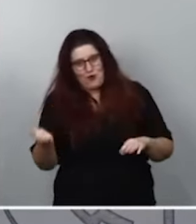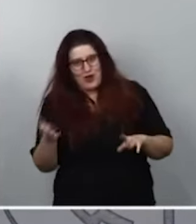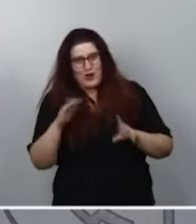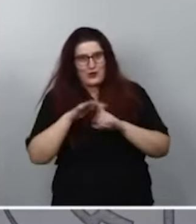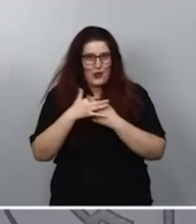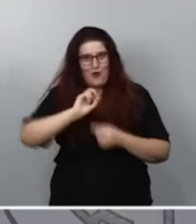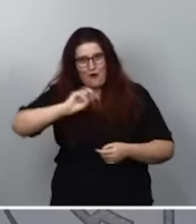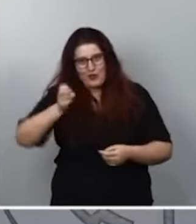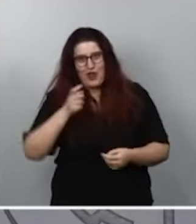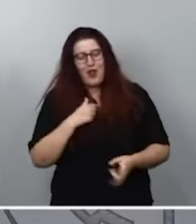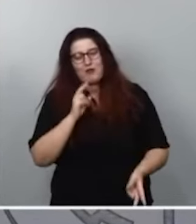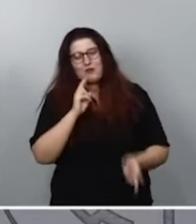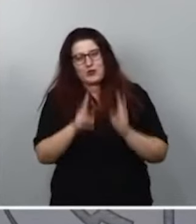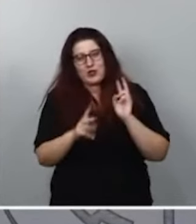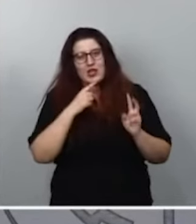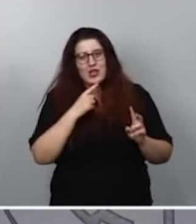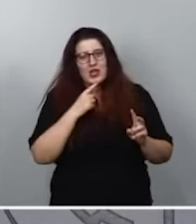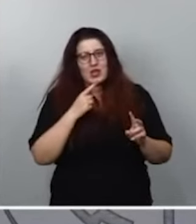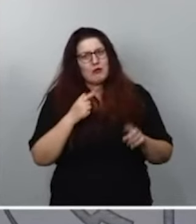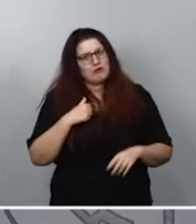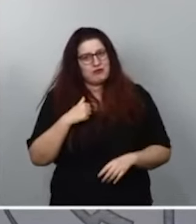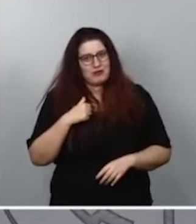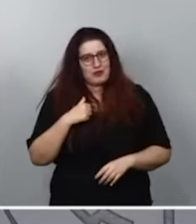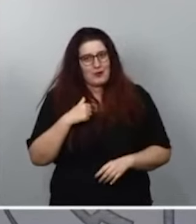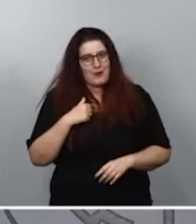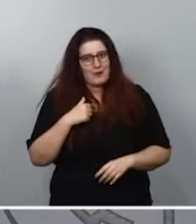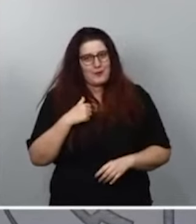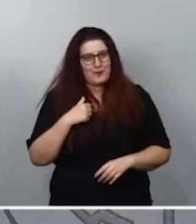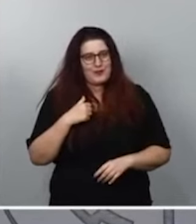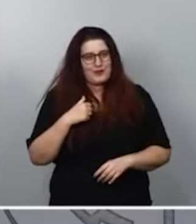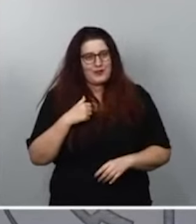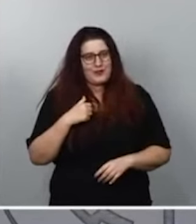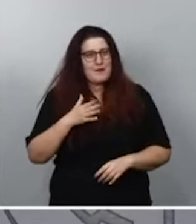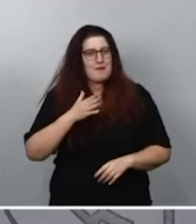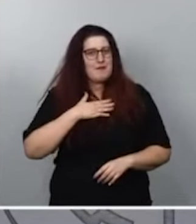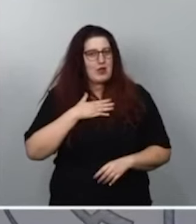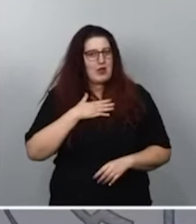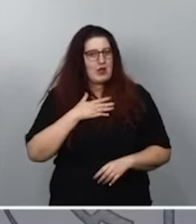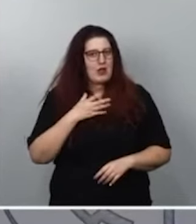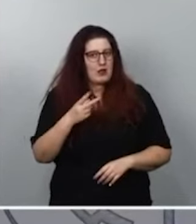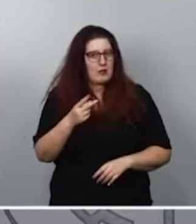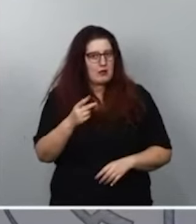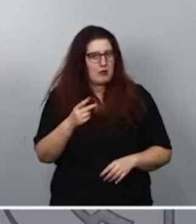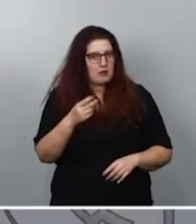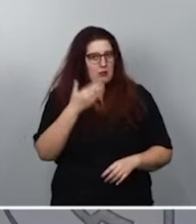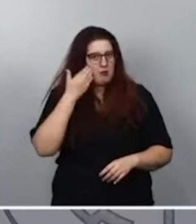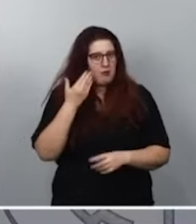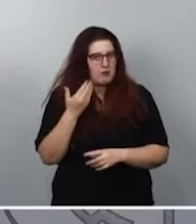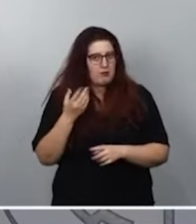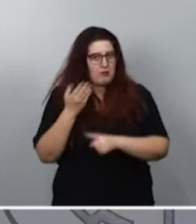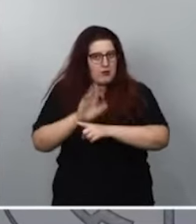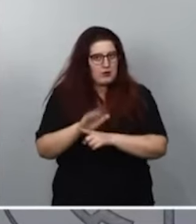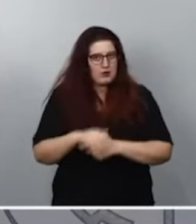contexto, le podría decir que haría mucha gala, máxima gala, de mi apellido. ¿De acuerdo?